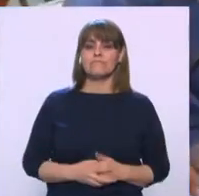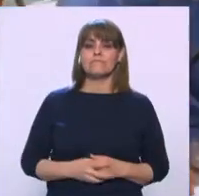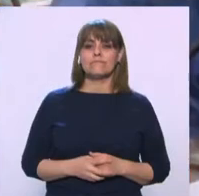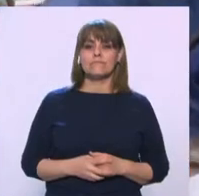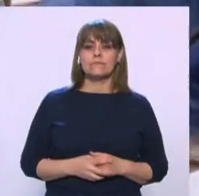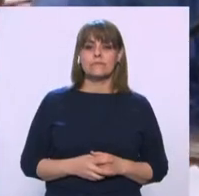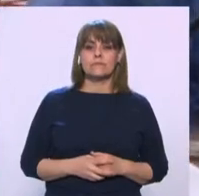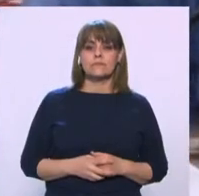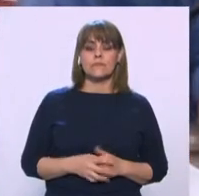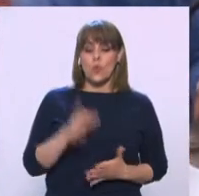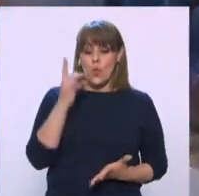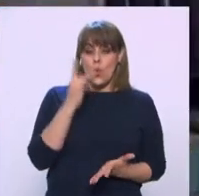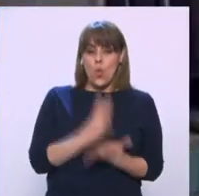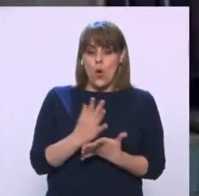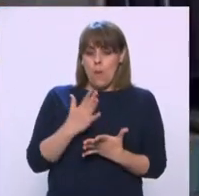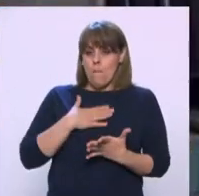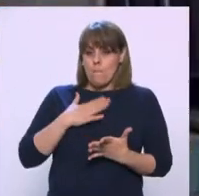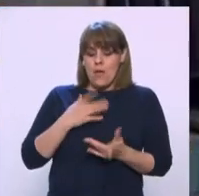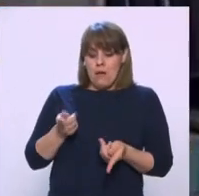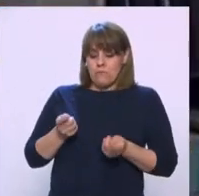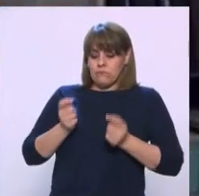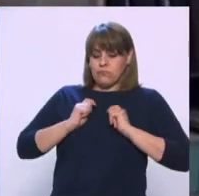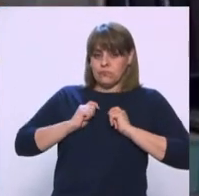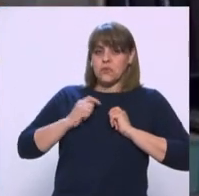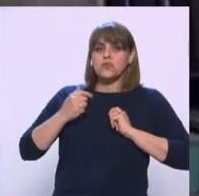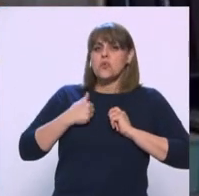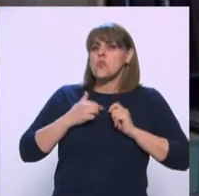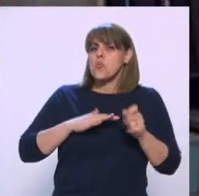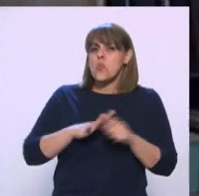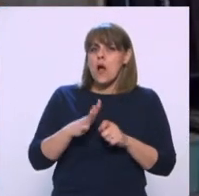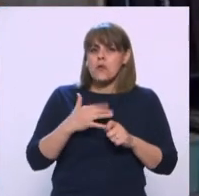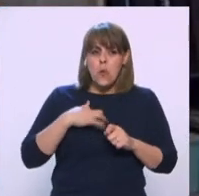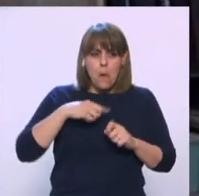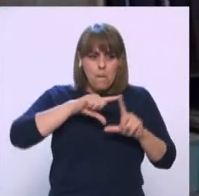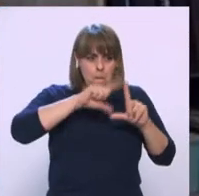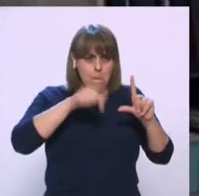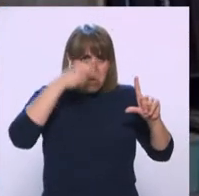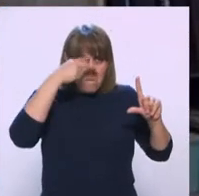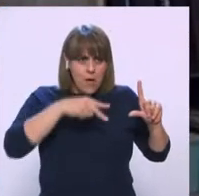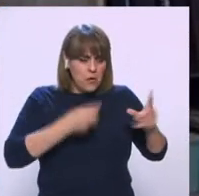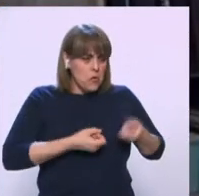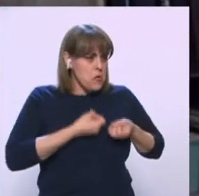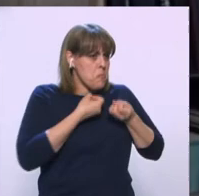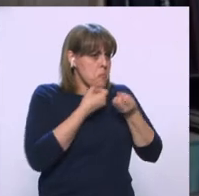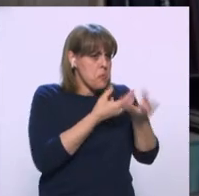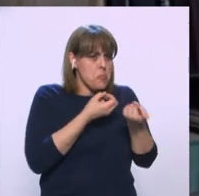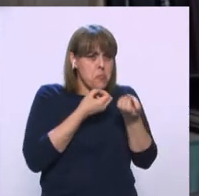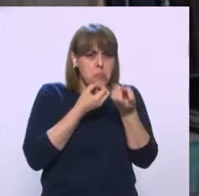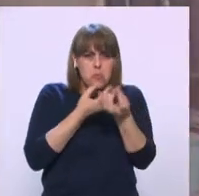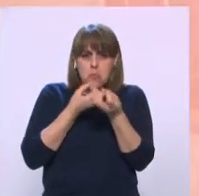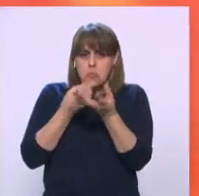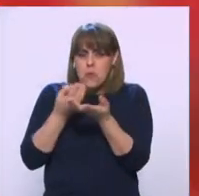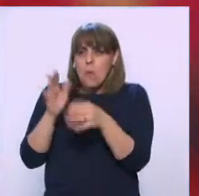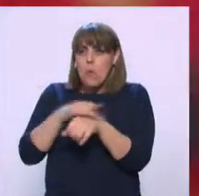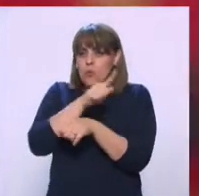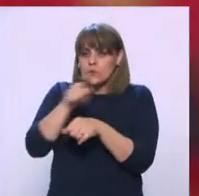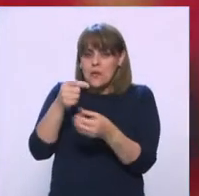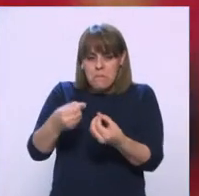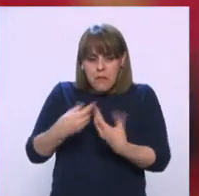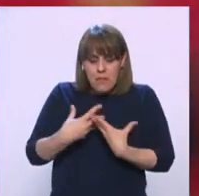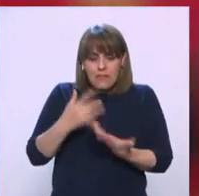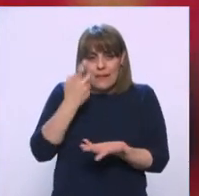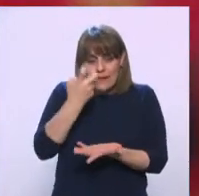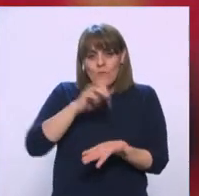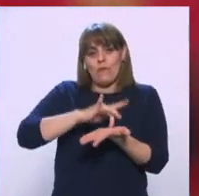Lo único que me corresponde es ser generoso con México y con la sociedad y decirle gracias por todo lo que me ha dado. La